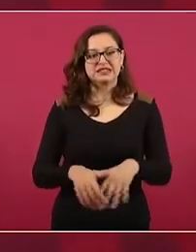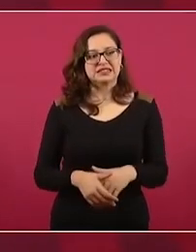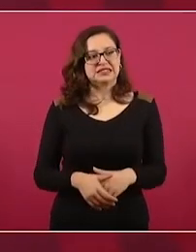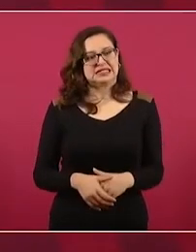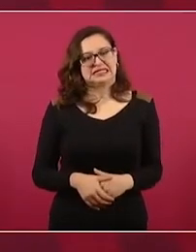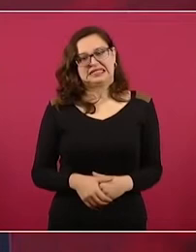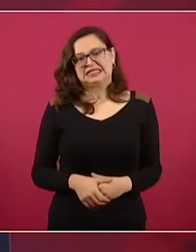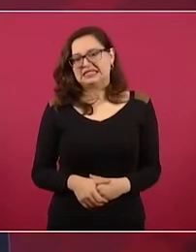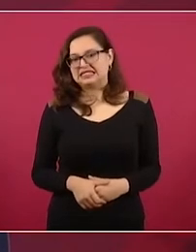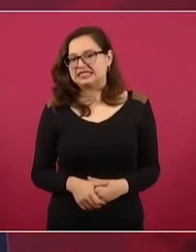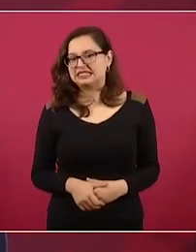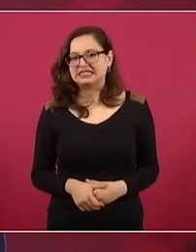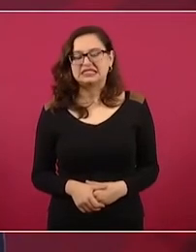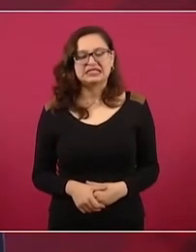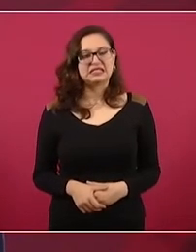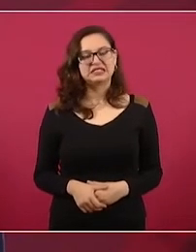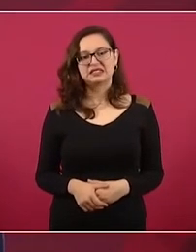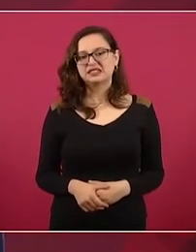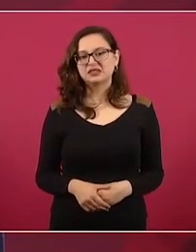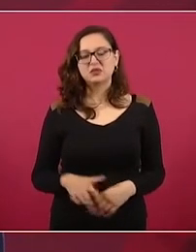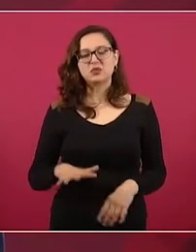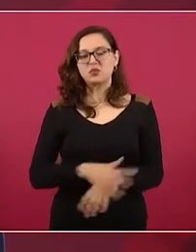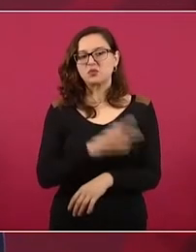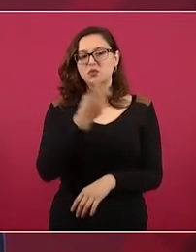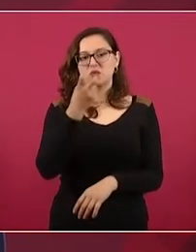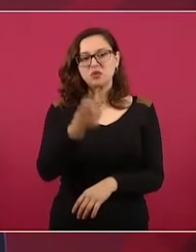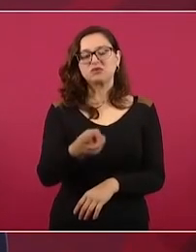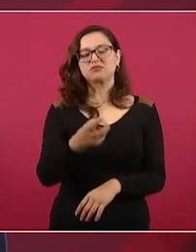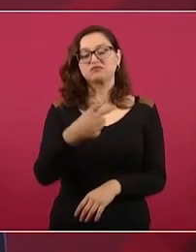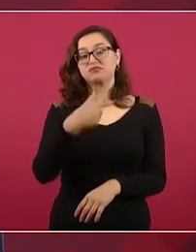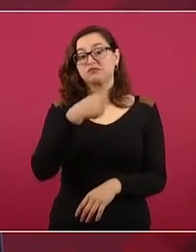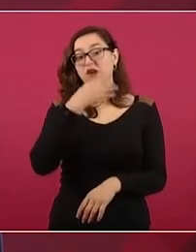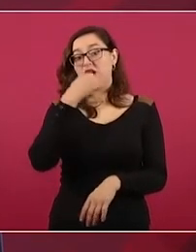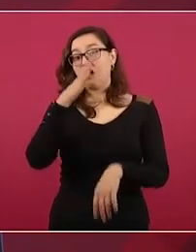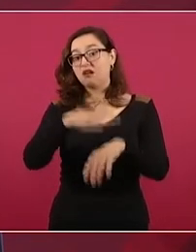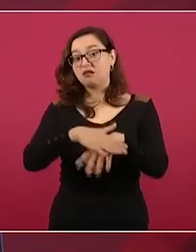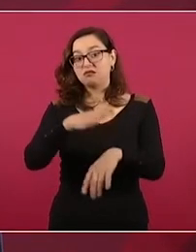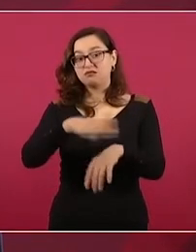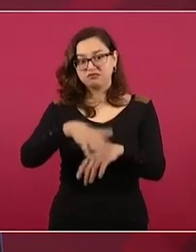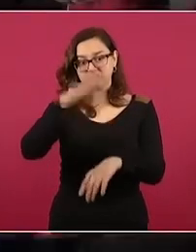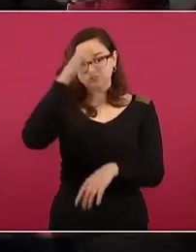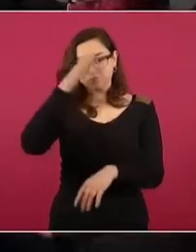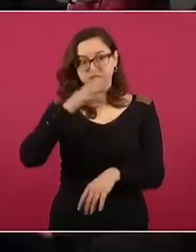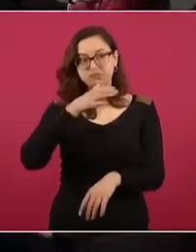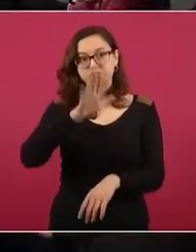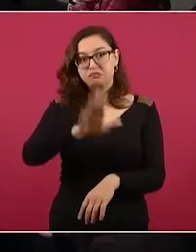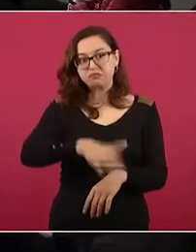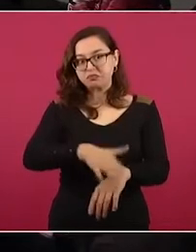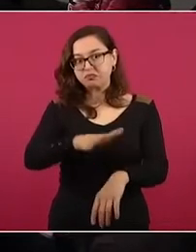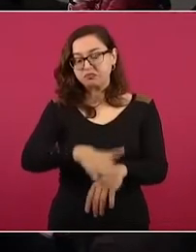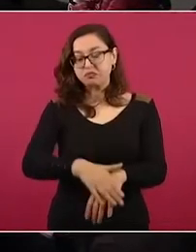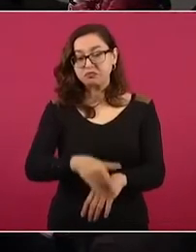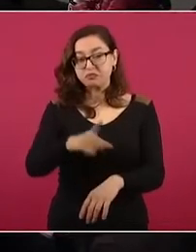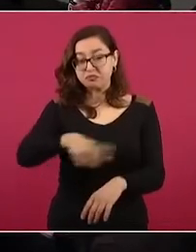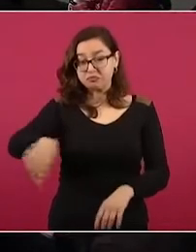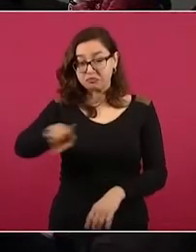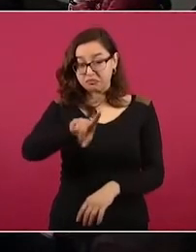Coahuila, de que no se deje manipular.